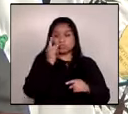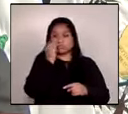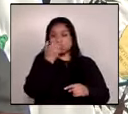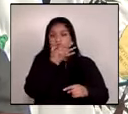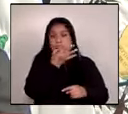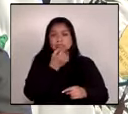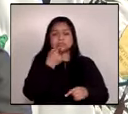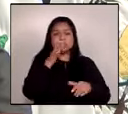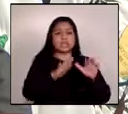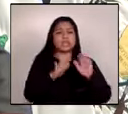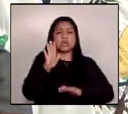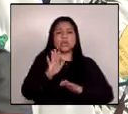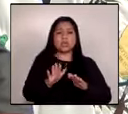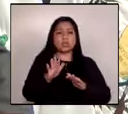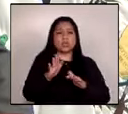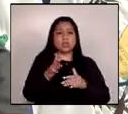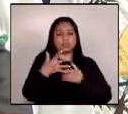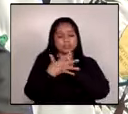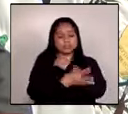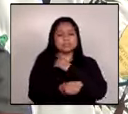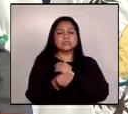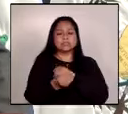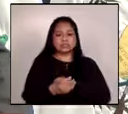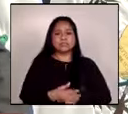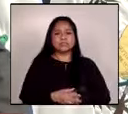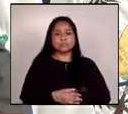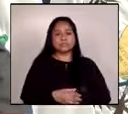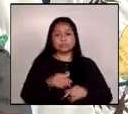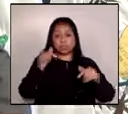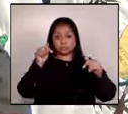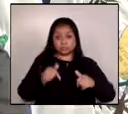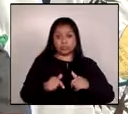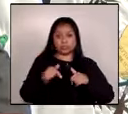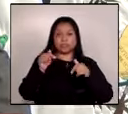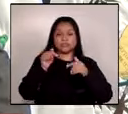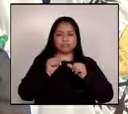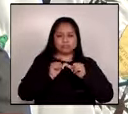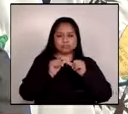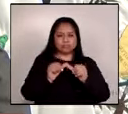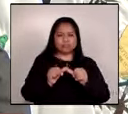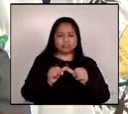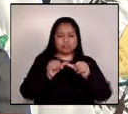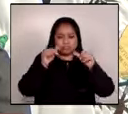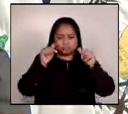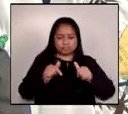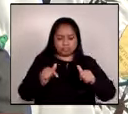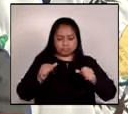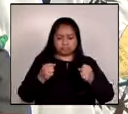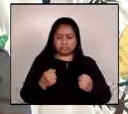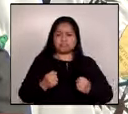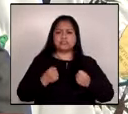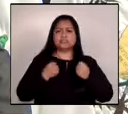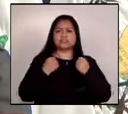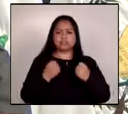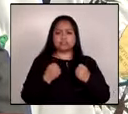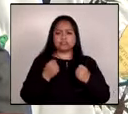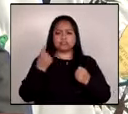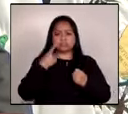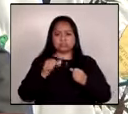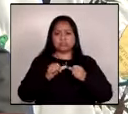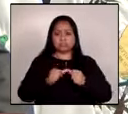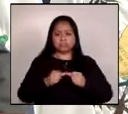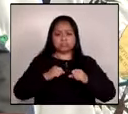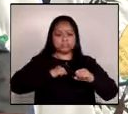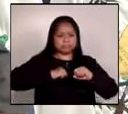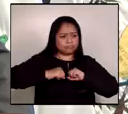condiciones de pobreza. Damos un paso hoy en firme para irle ganando